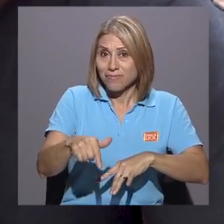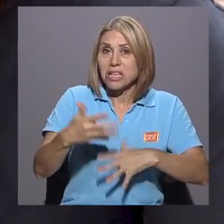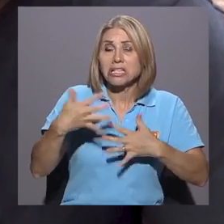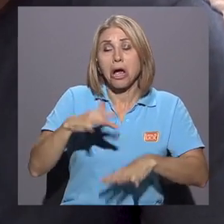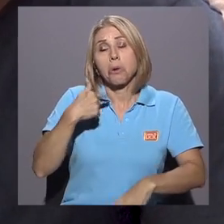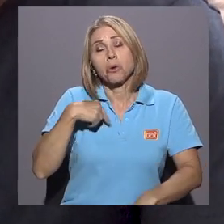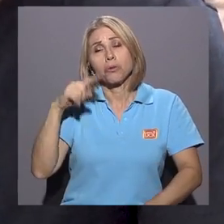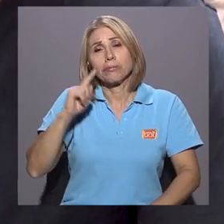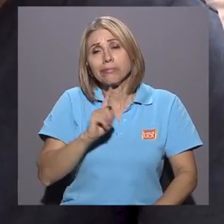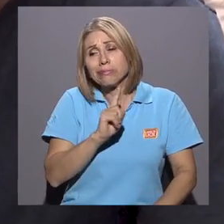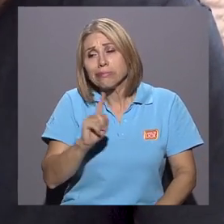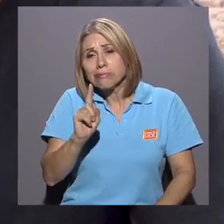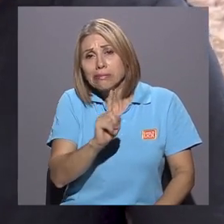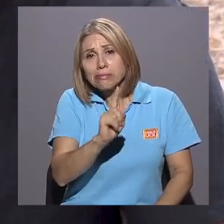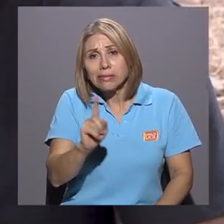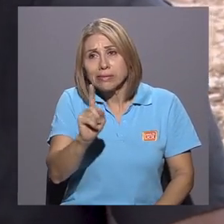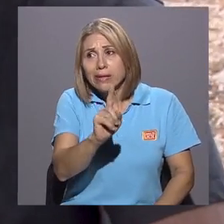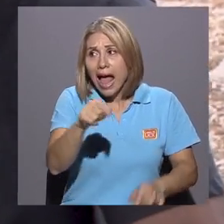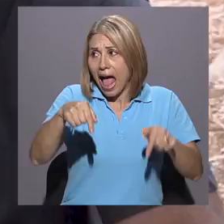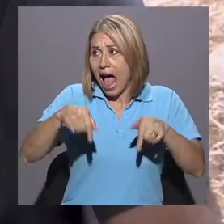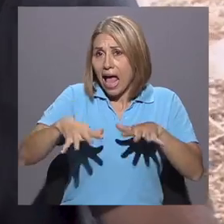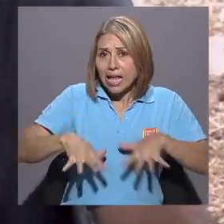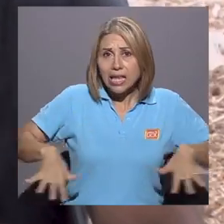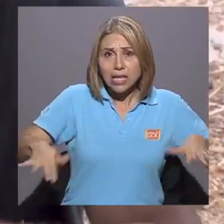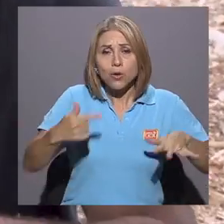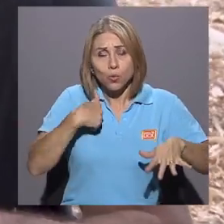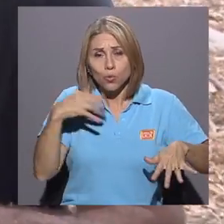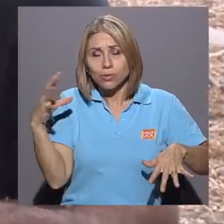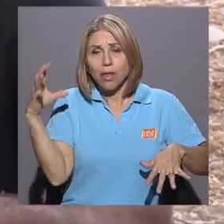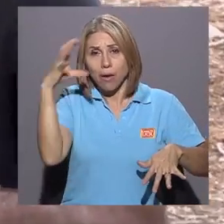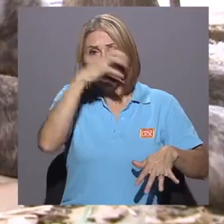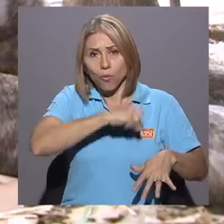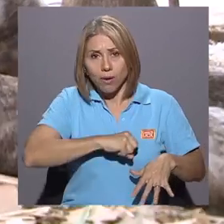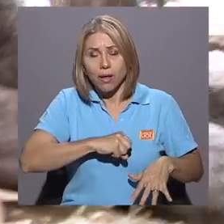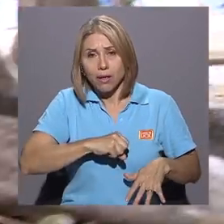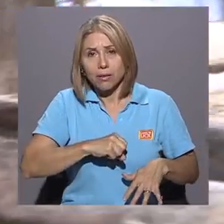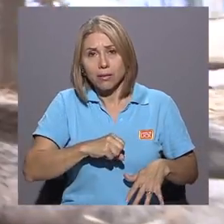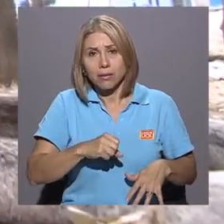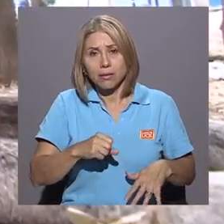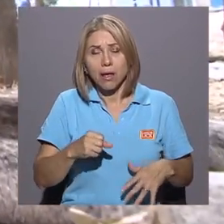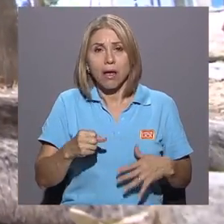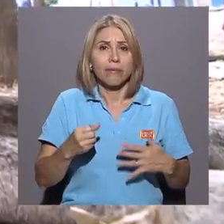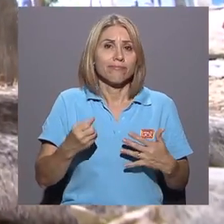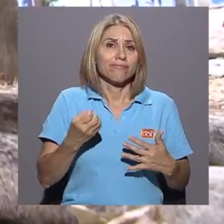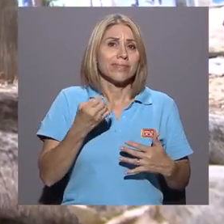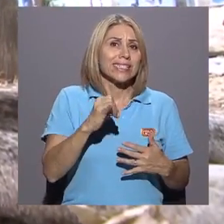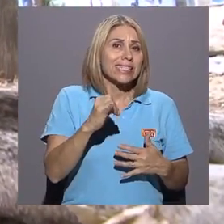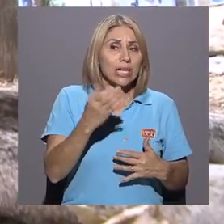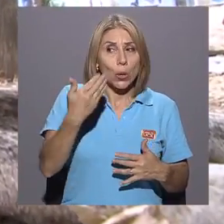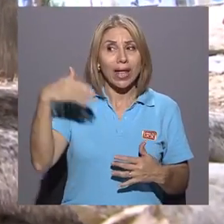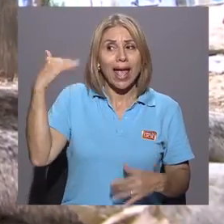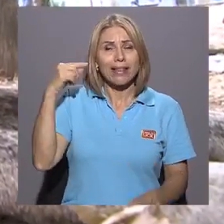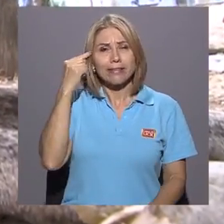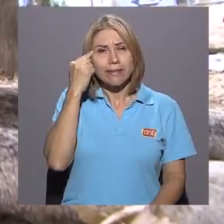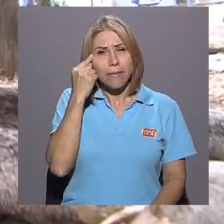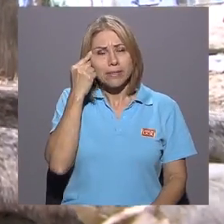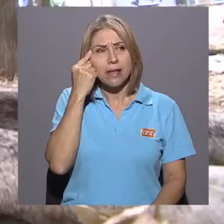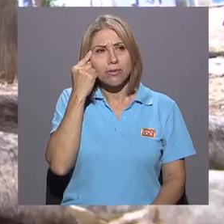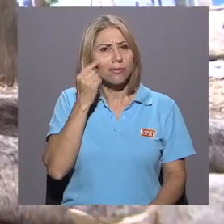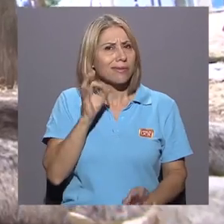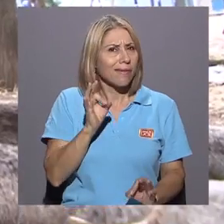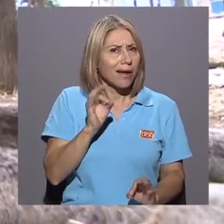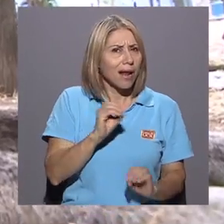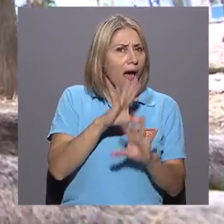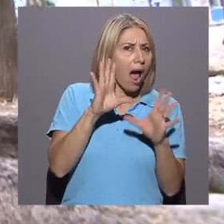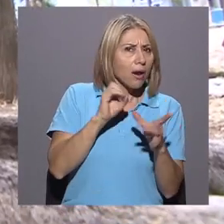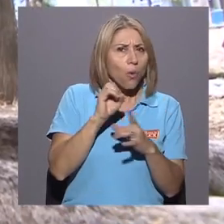caminado todo el recorrido, en este punto te das cuenta si lo que venías pensando estaba claro, si no estaba